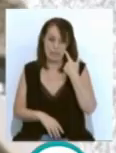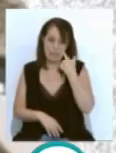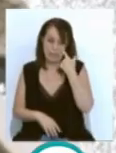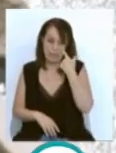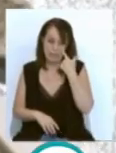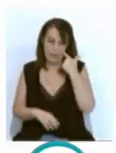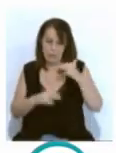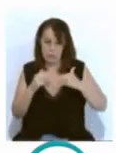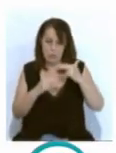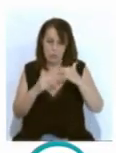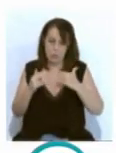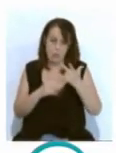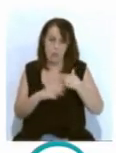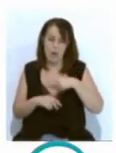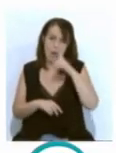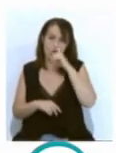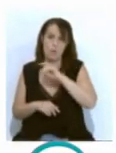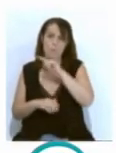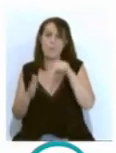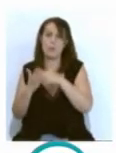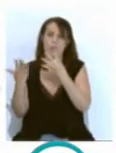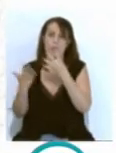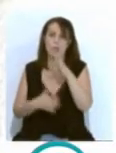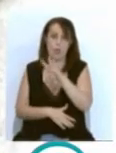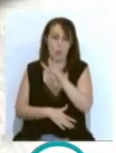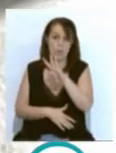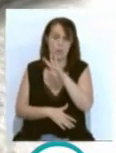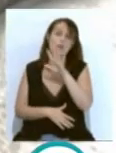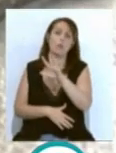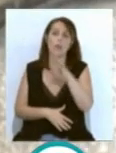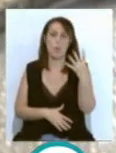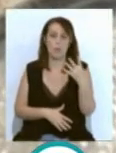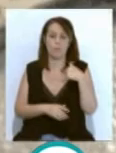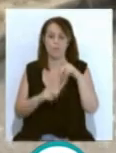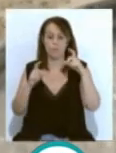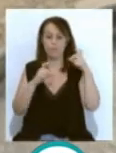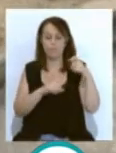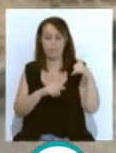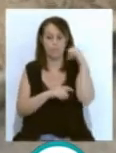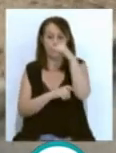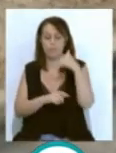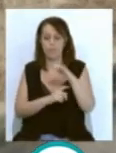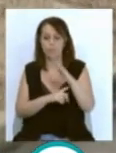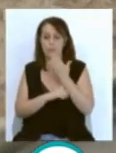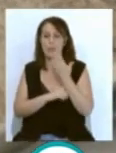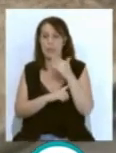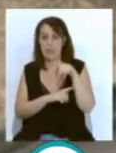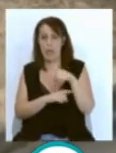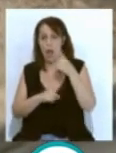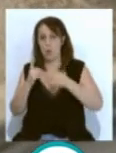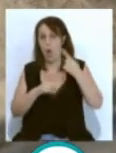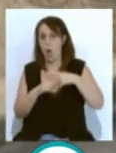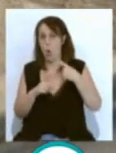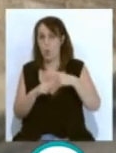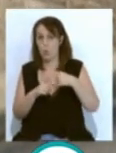nivel de reconstrucción estaba en el año 1954. Esas fotografías aéreas nos demuestran que algunas de las